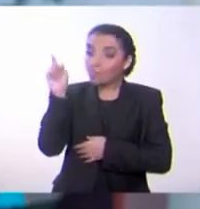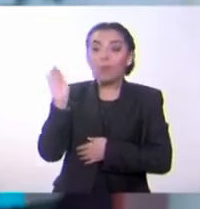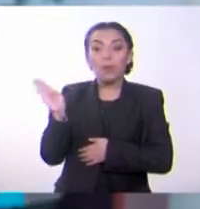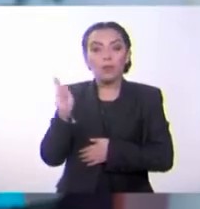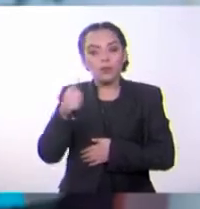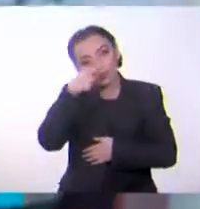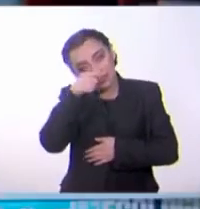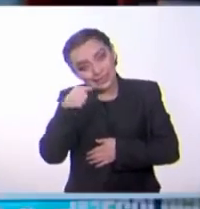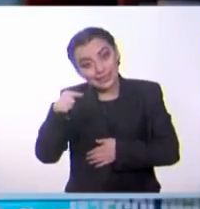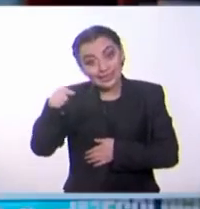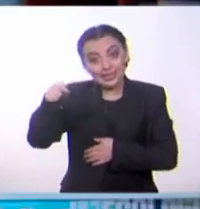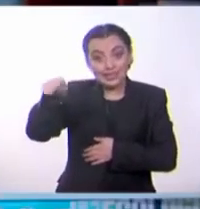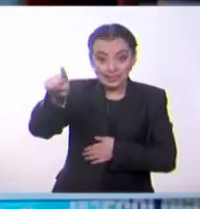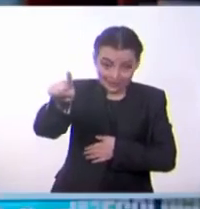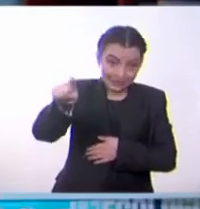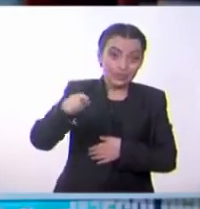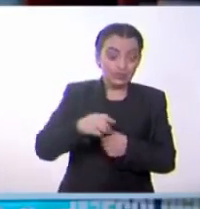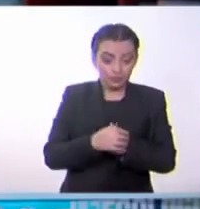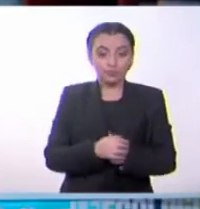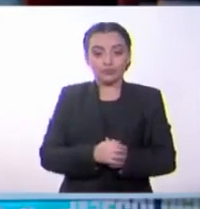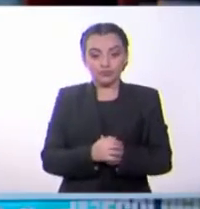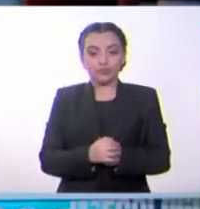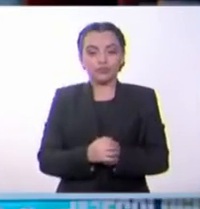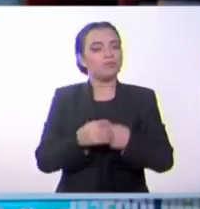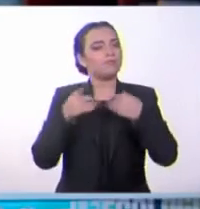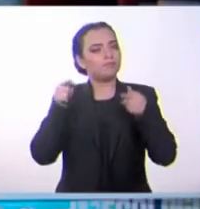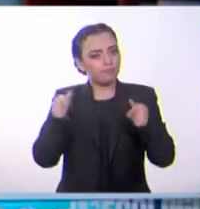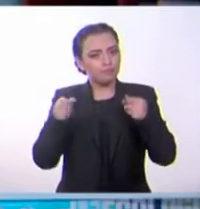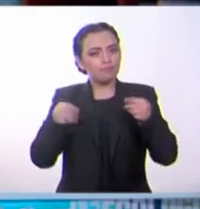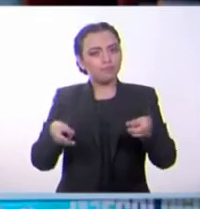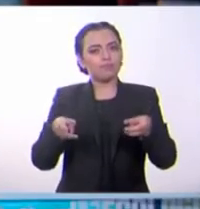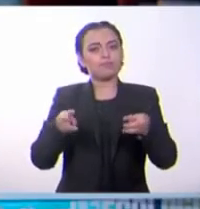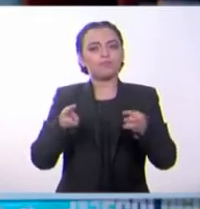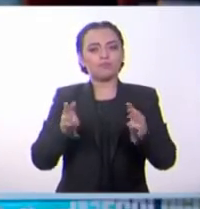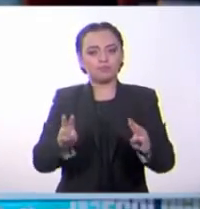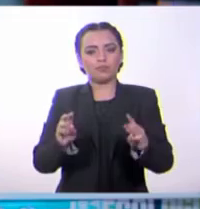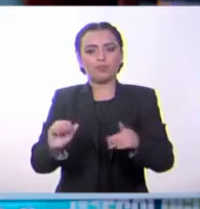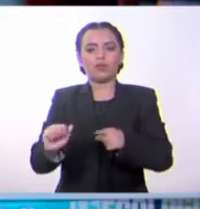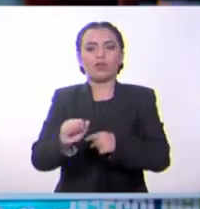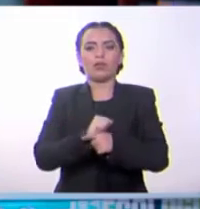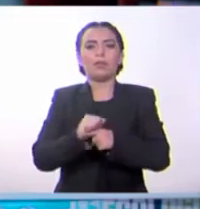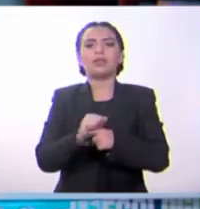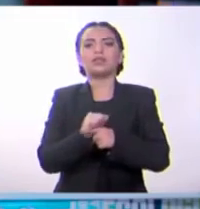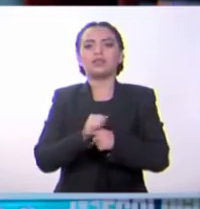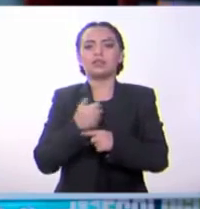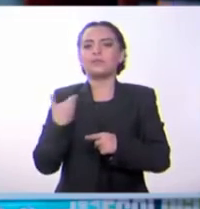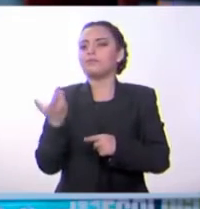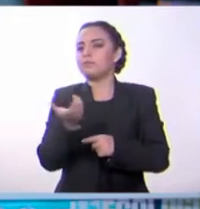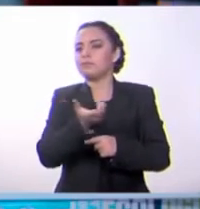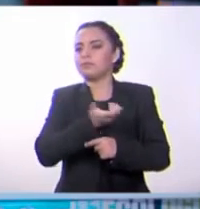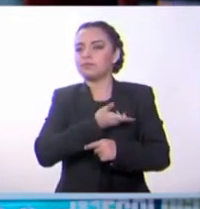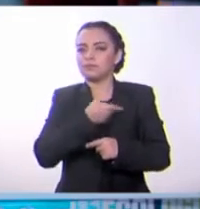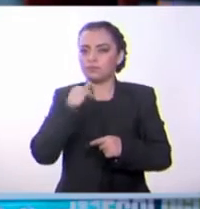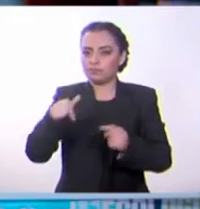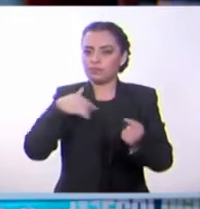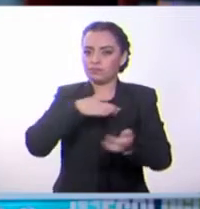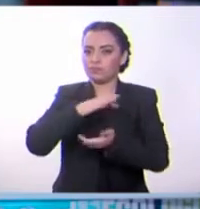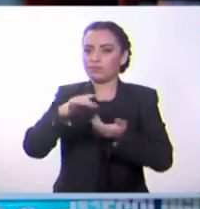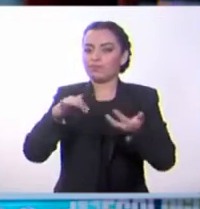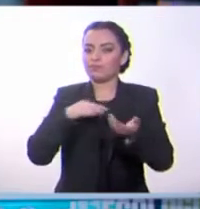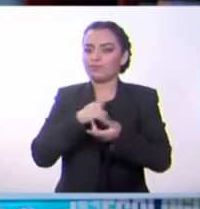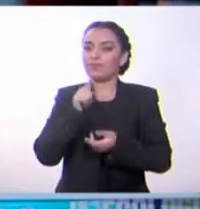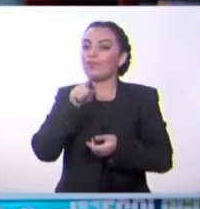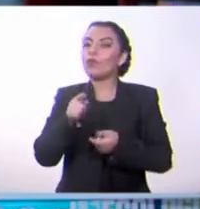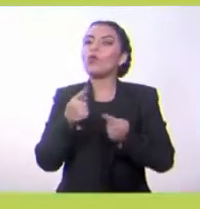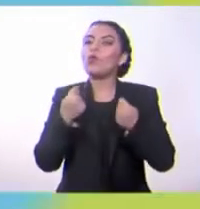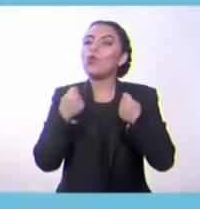nuestro lugar de destino. Bueno, de esta forma nosotros practicamos este tipo de aplicación en ciencia. Inténtalo tú